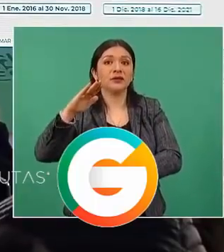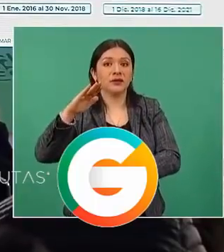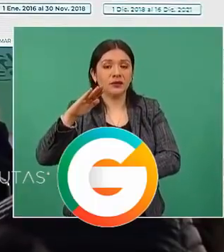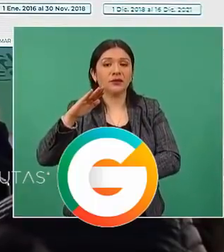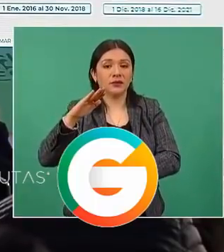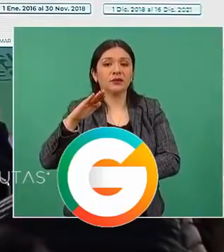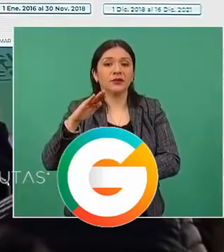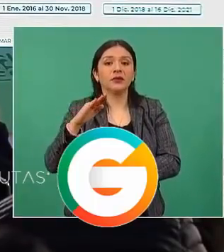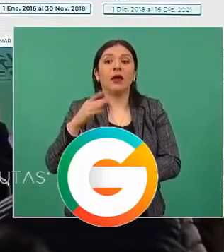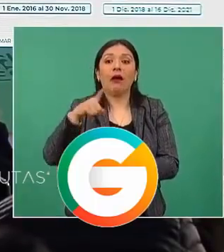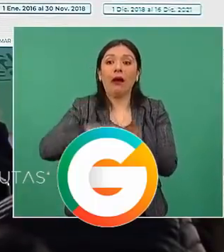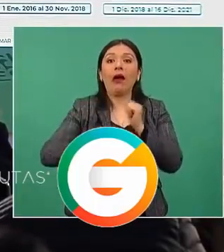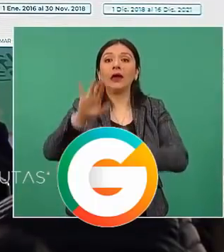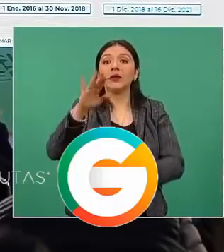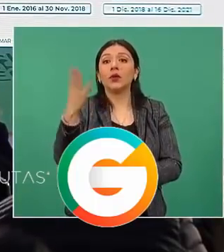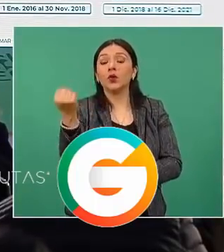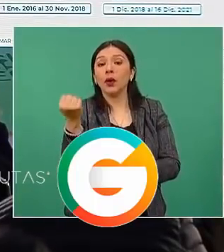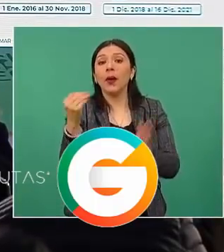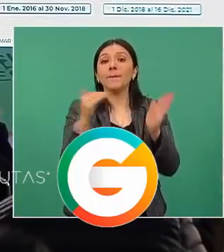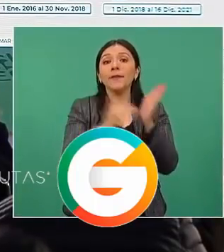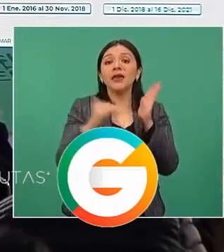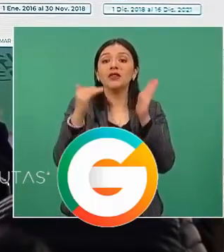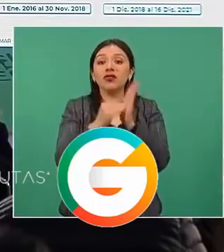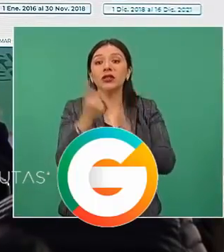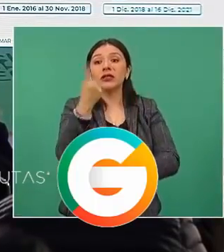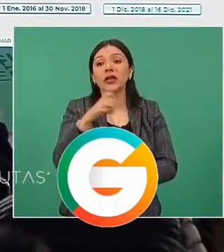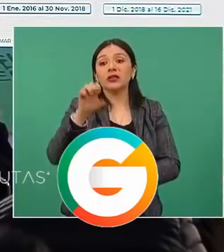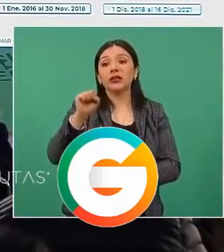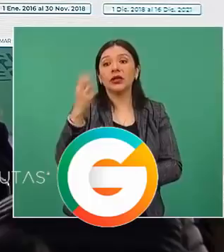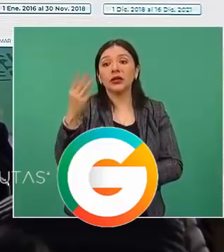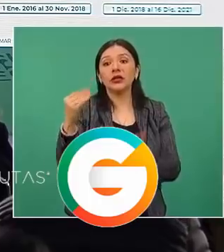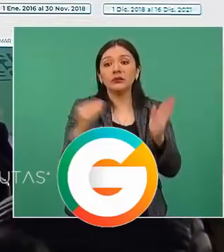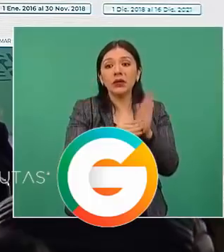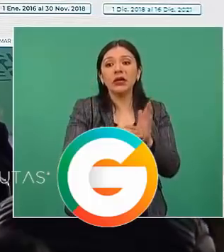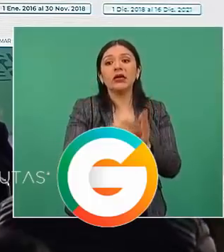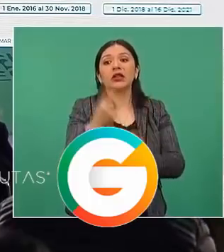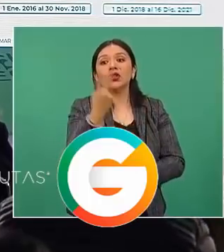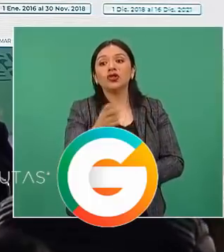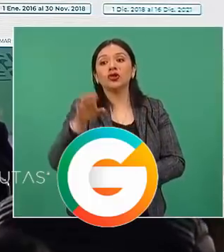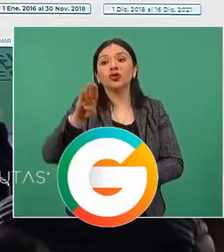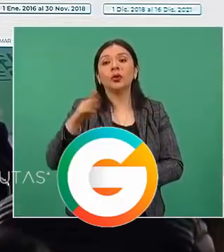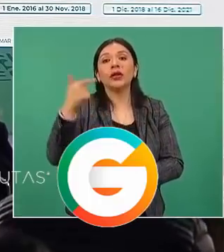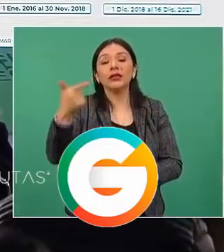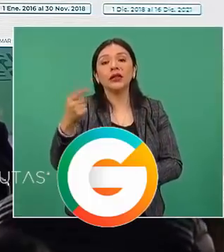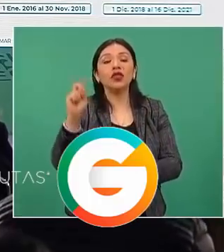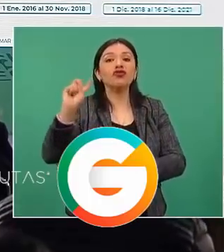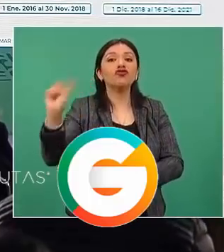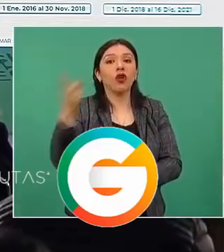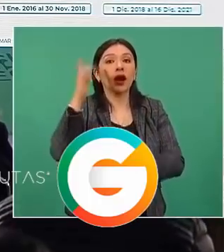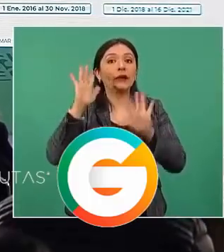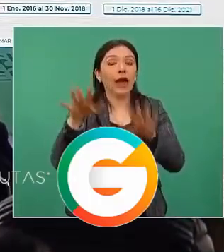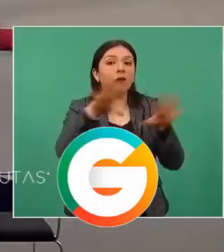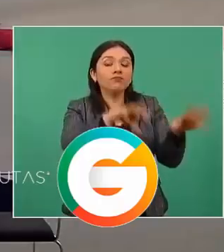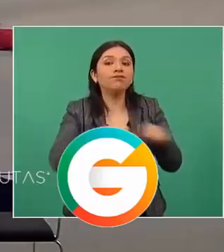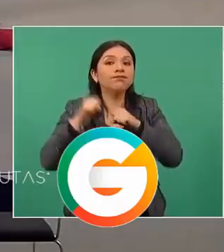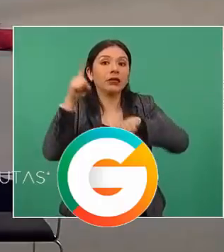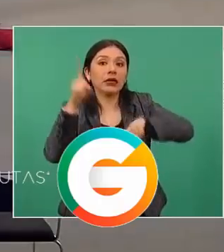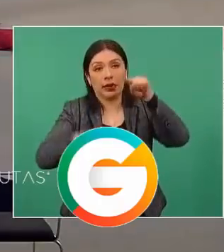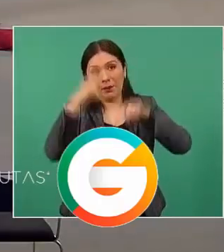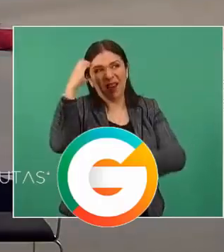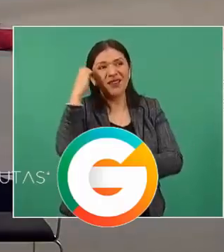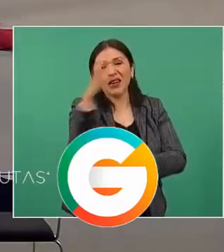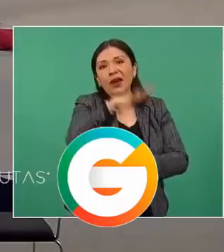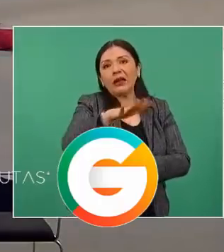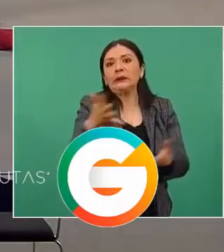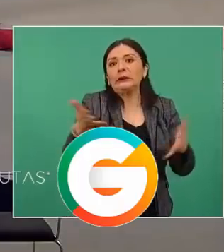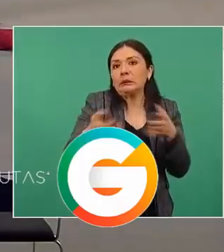59 millones 163 mil 297 dólares asegurados a la delincuencia. Y